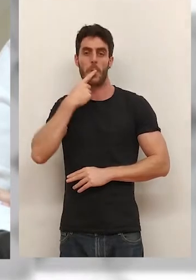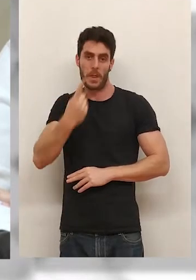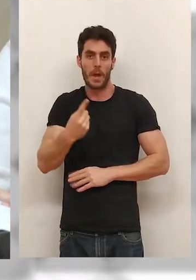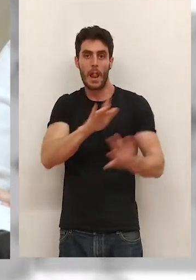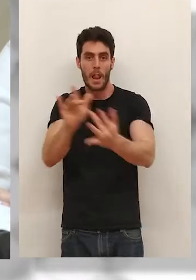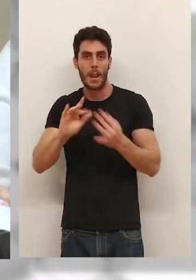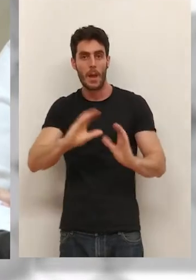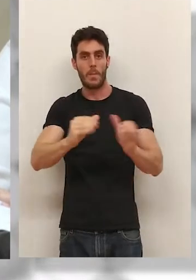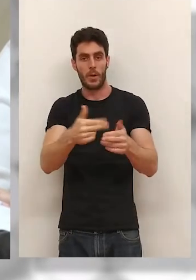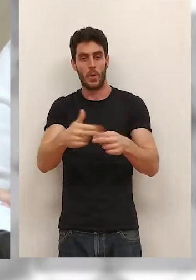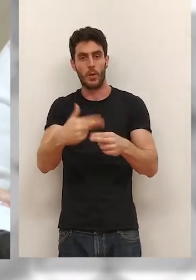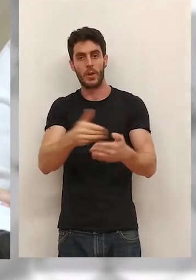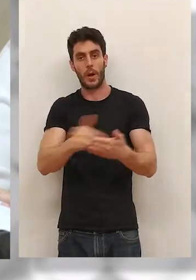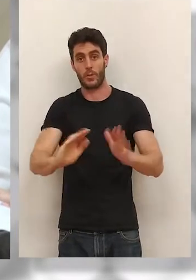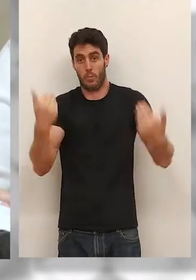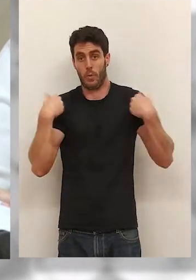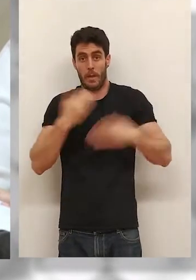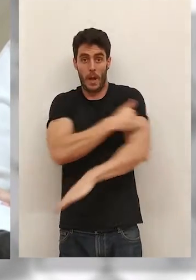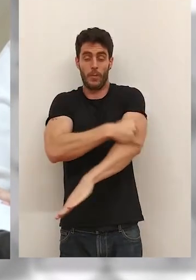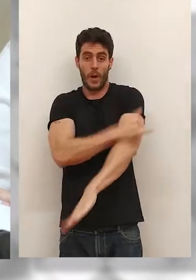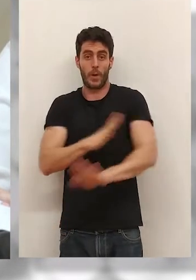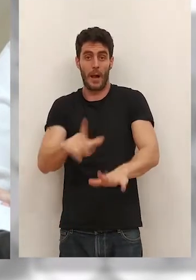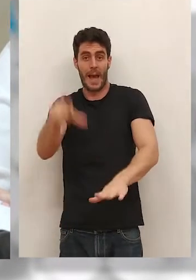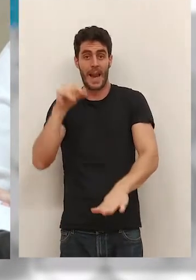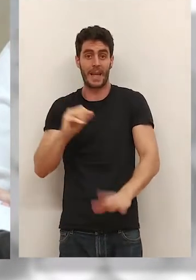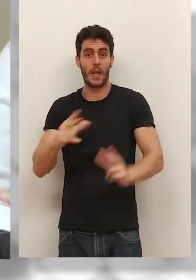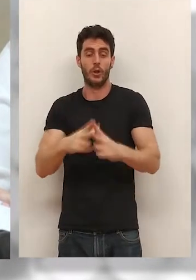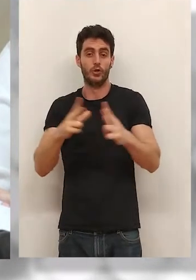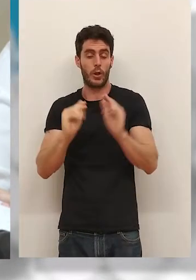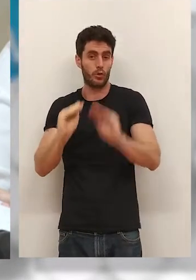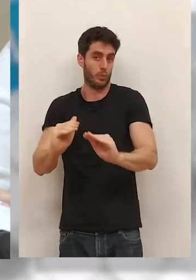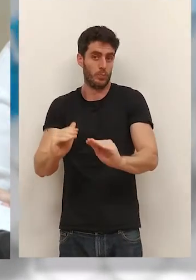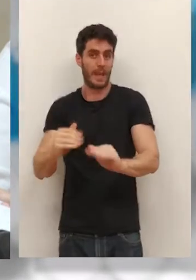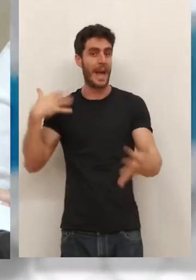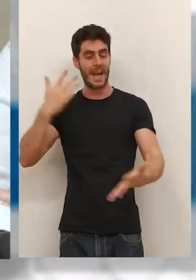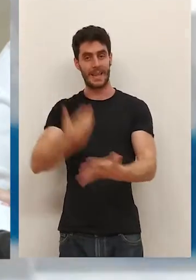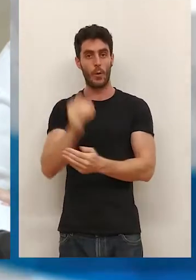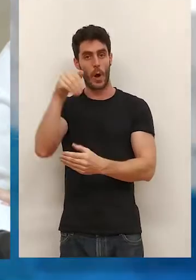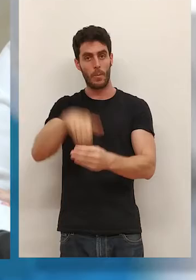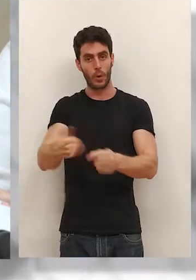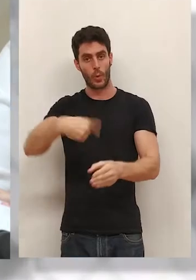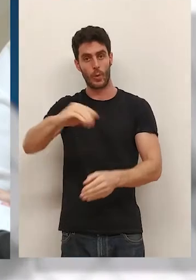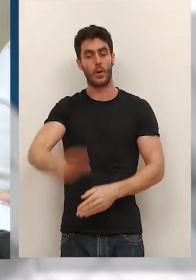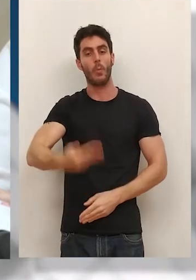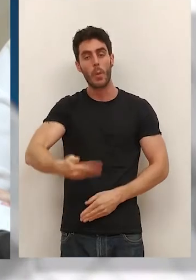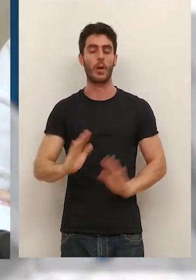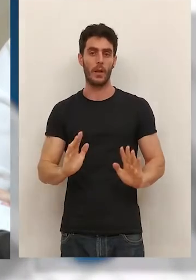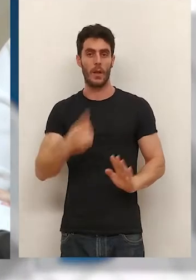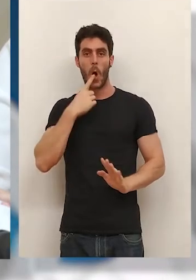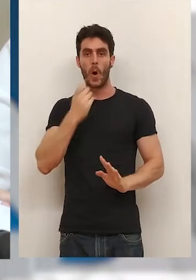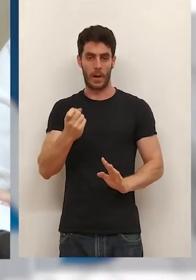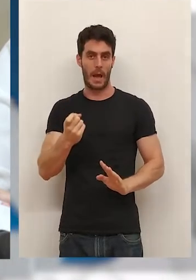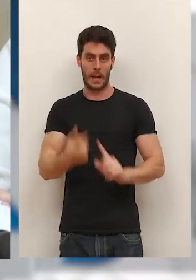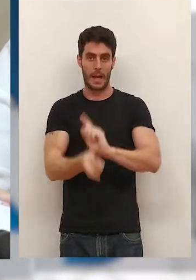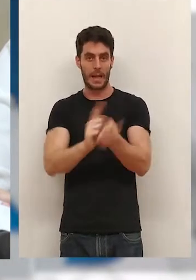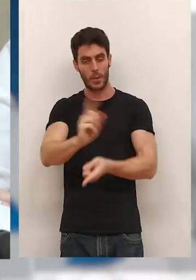gobierno. A quien le compete elegir sus socios de gobierno hasta ahora desde luego pues nuestro voto era clave. Espero que no haya un